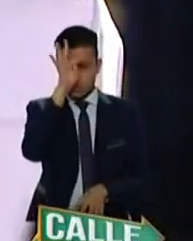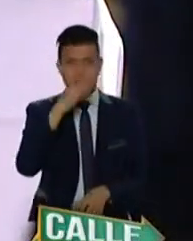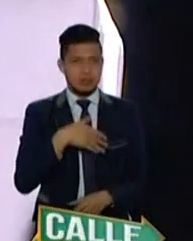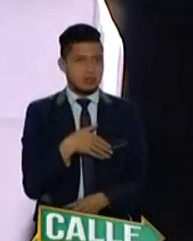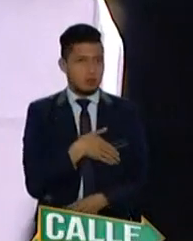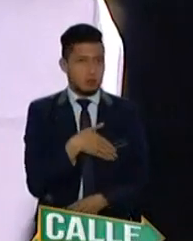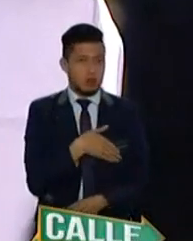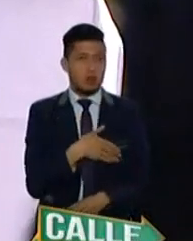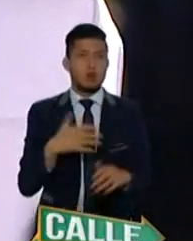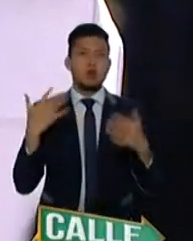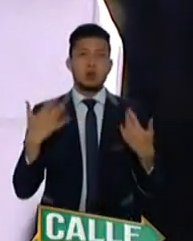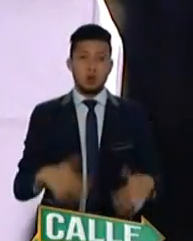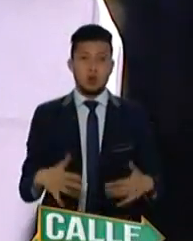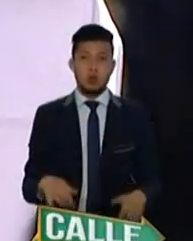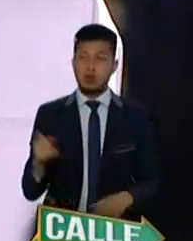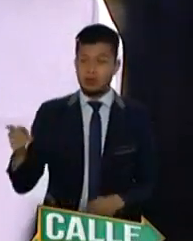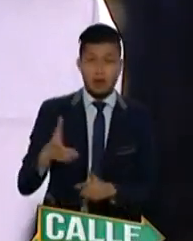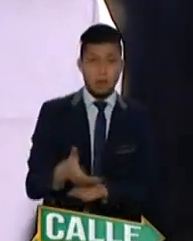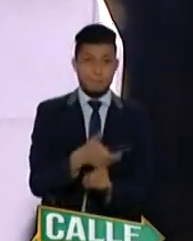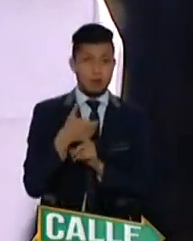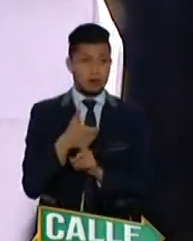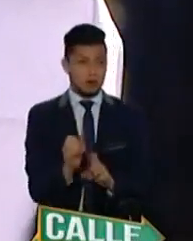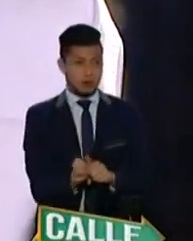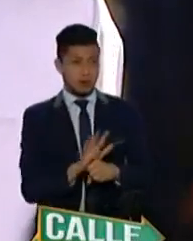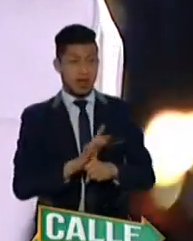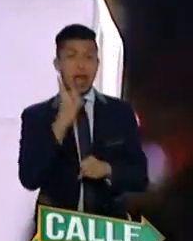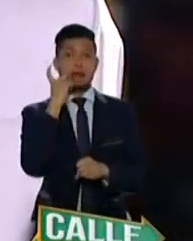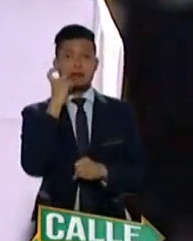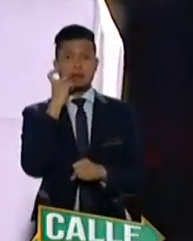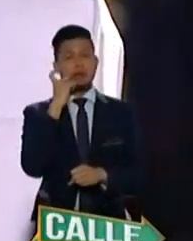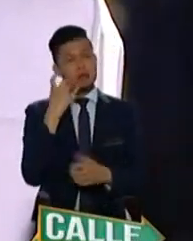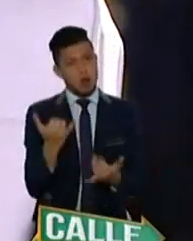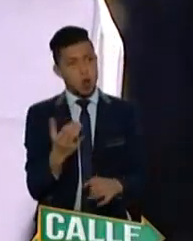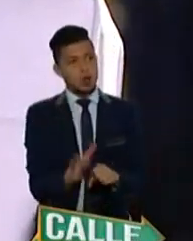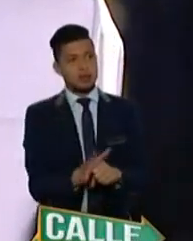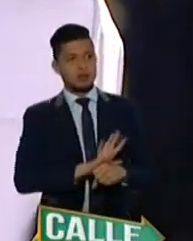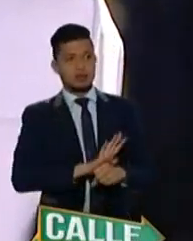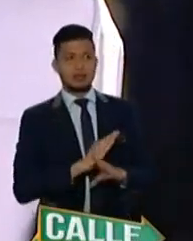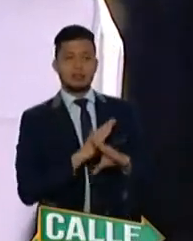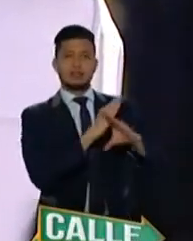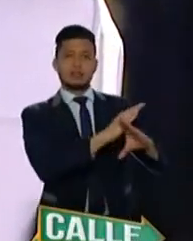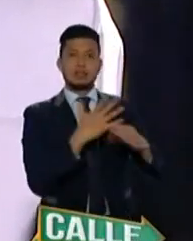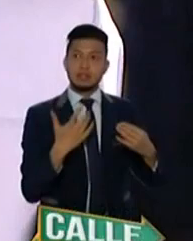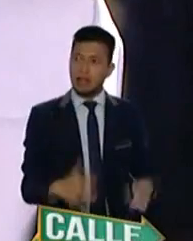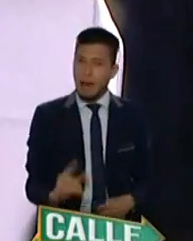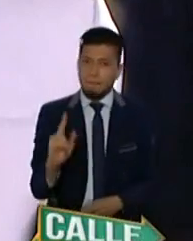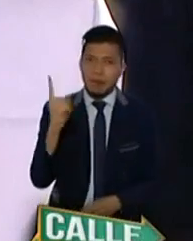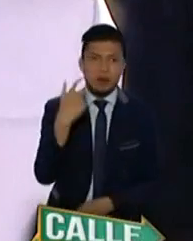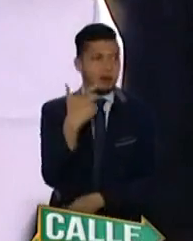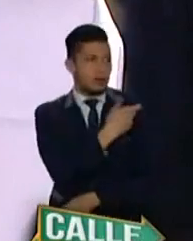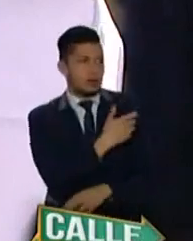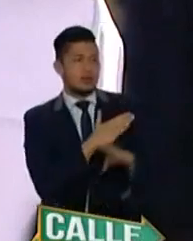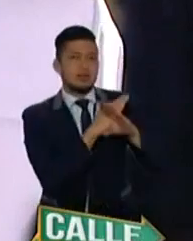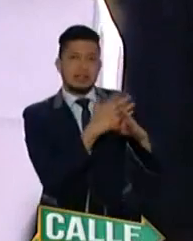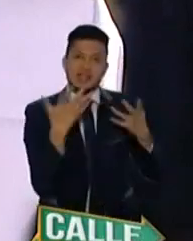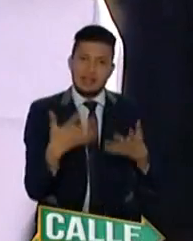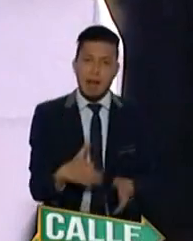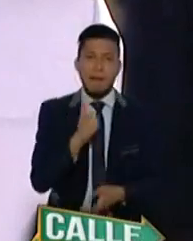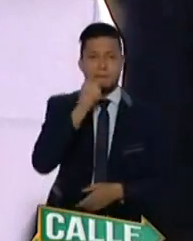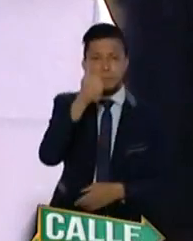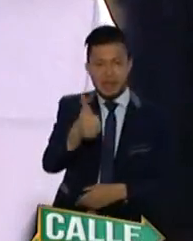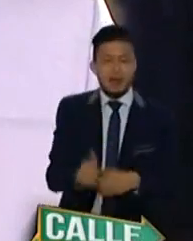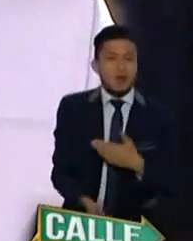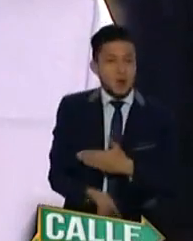están más protegidos del coronavirus que ayer, que hoy ya tienen su primera dosis de la vacuna. Mañana continuaremos la